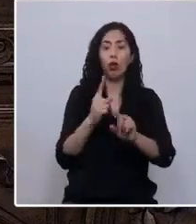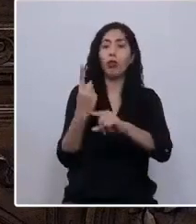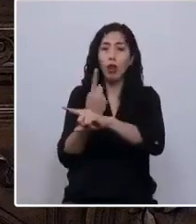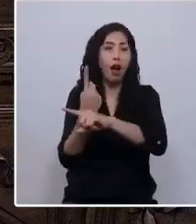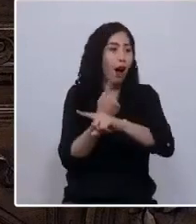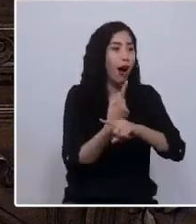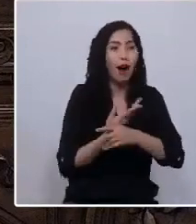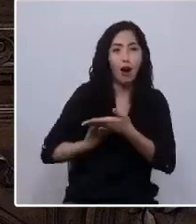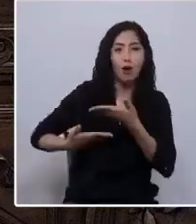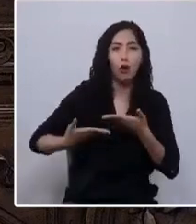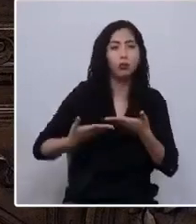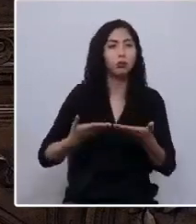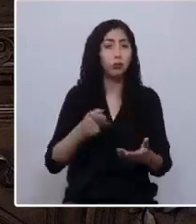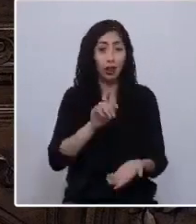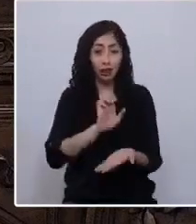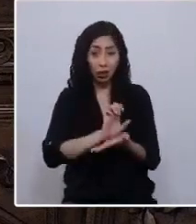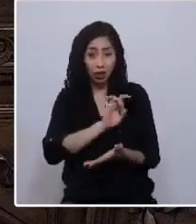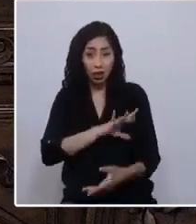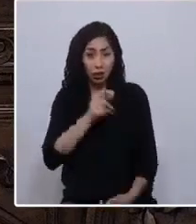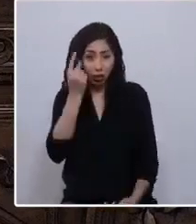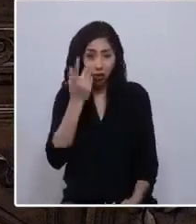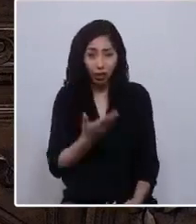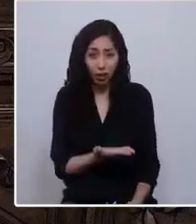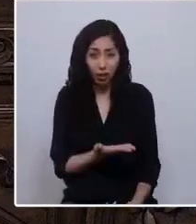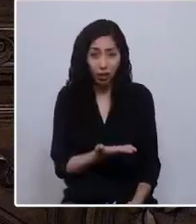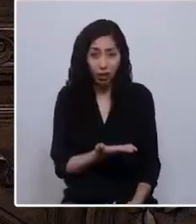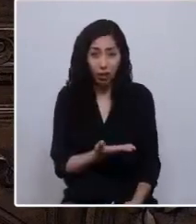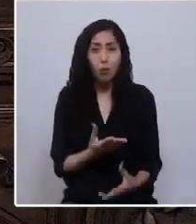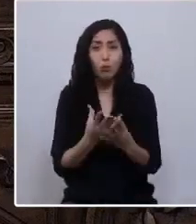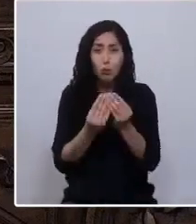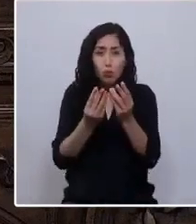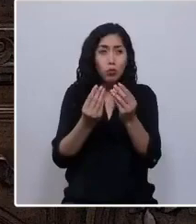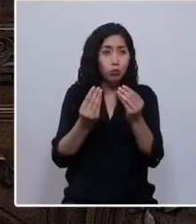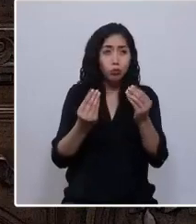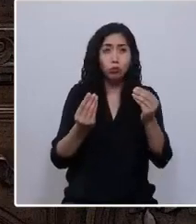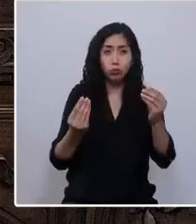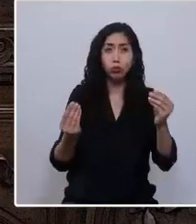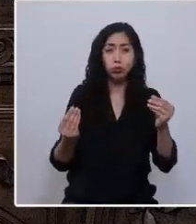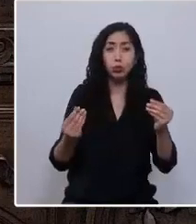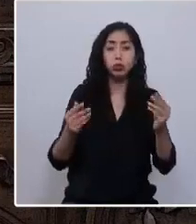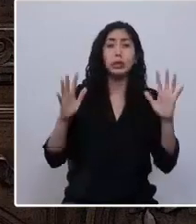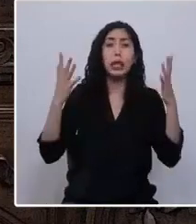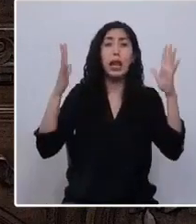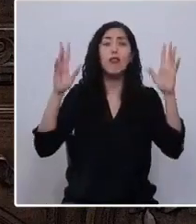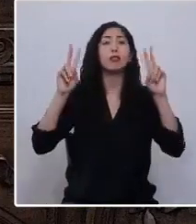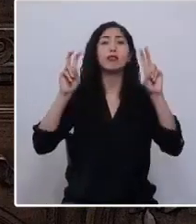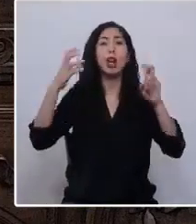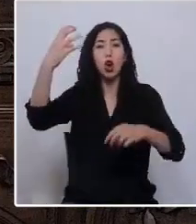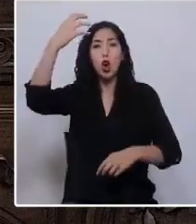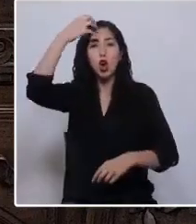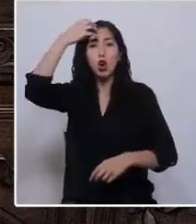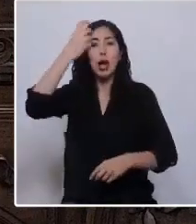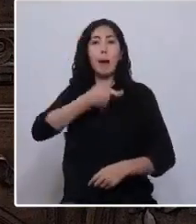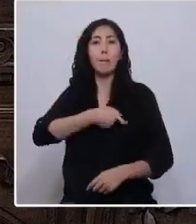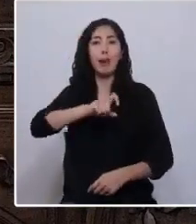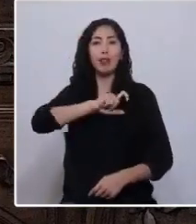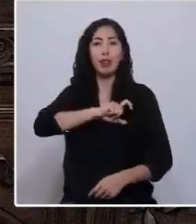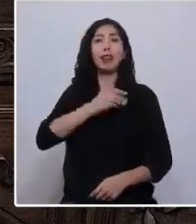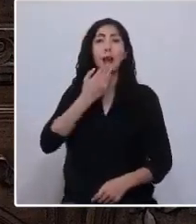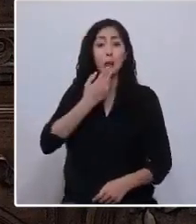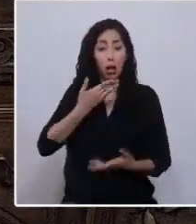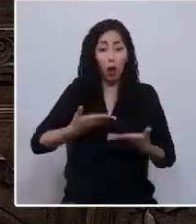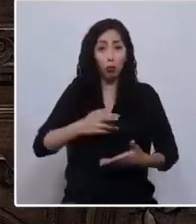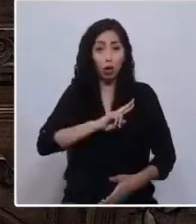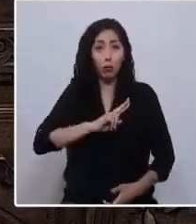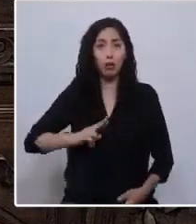entenderá eso el Estado chileno? decenas de parlamentos se celebraron con la corona española y también con la incipiente República de Chile,